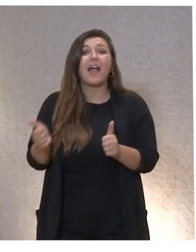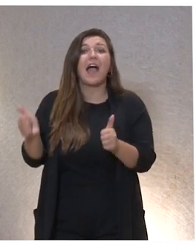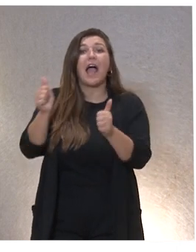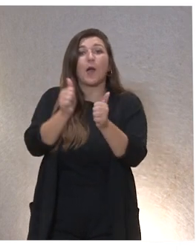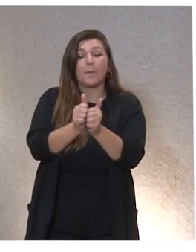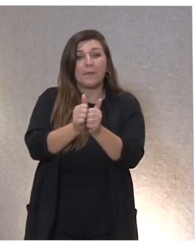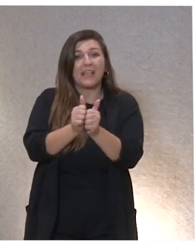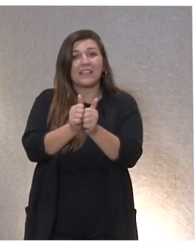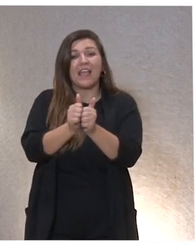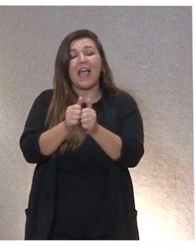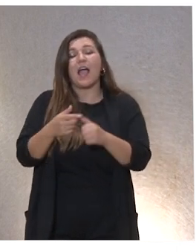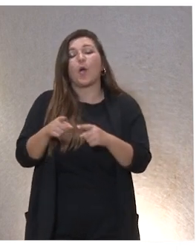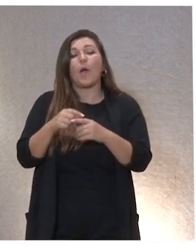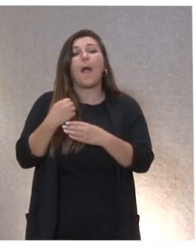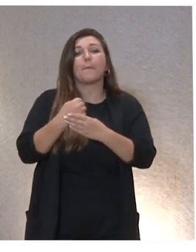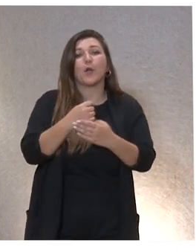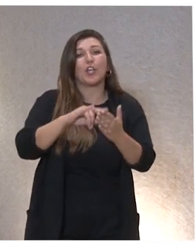apoyo técnico en todo el proceso.